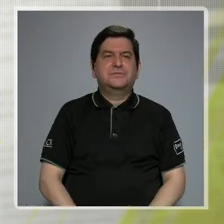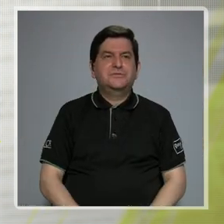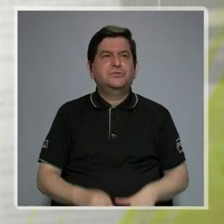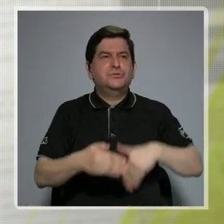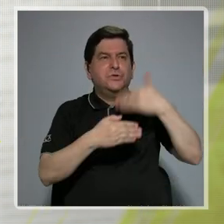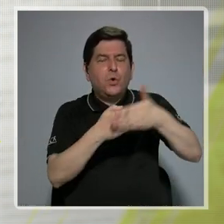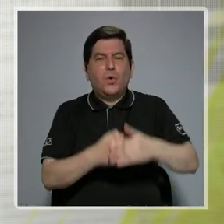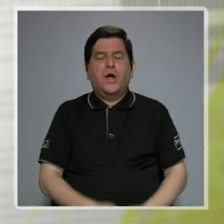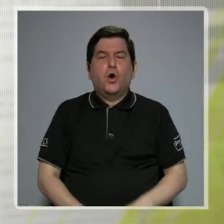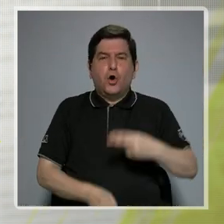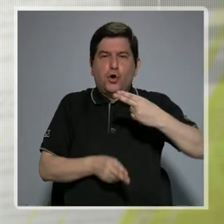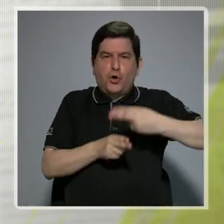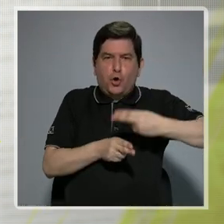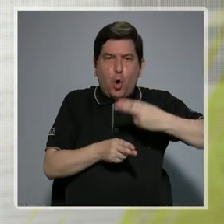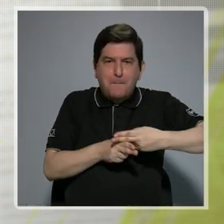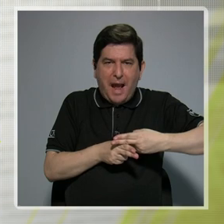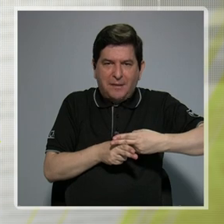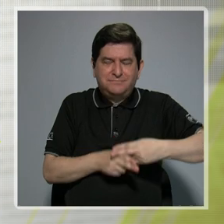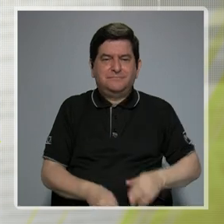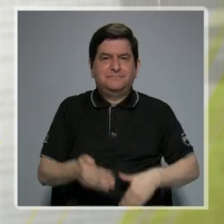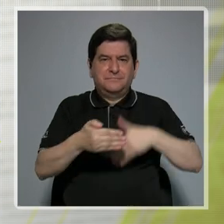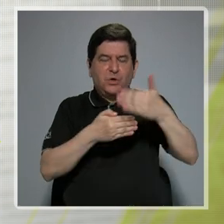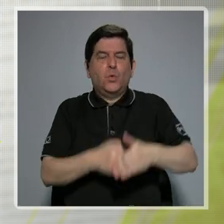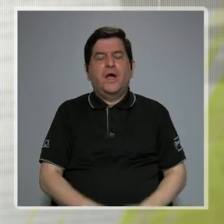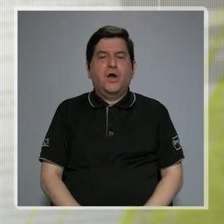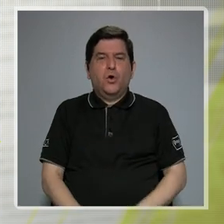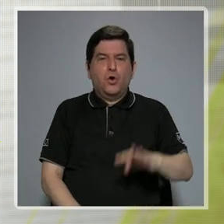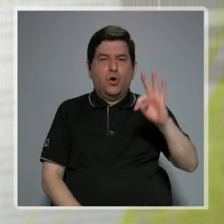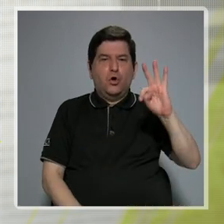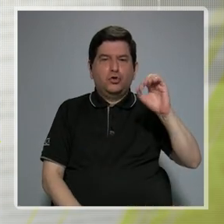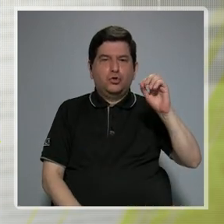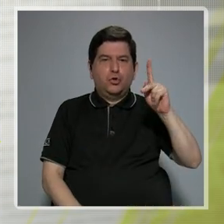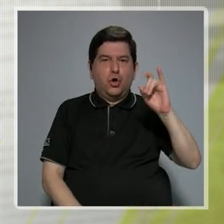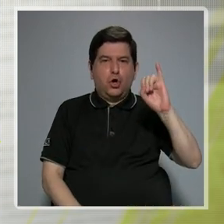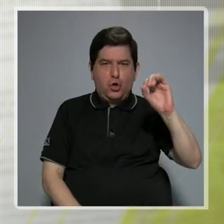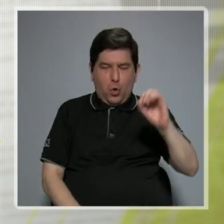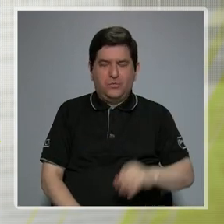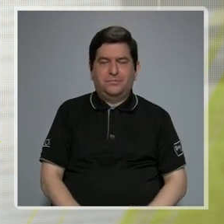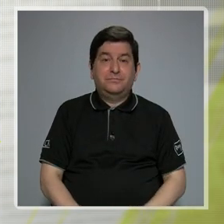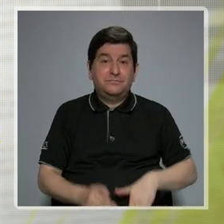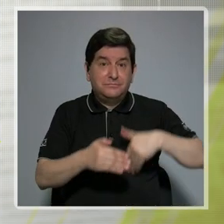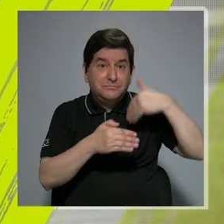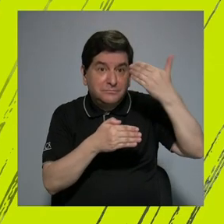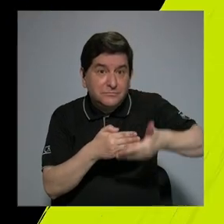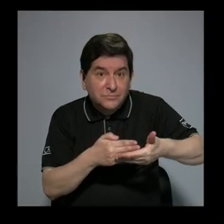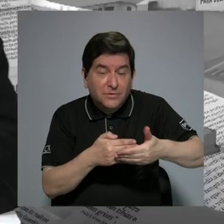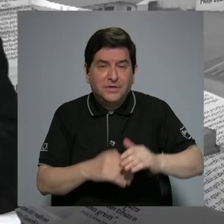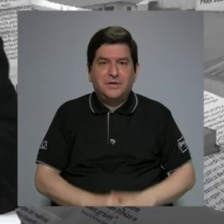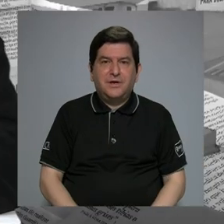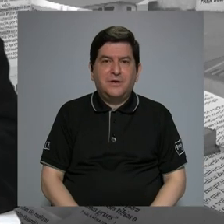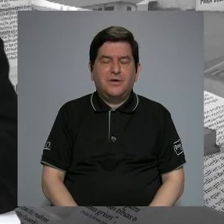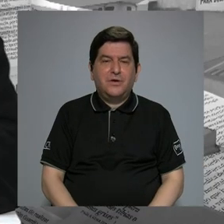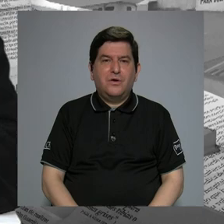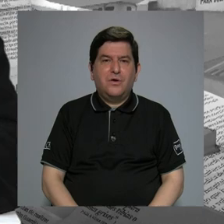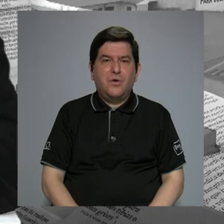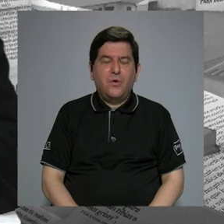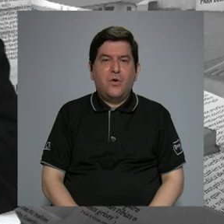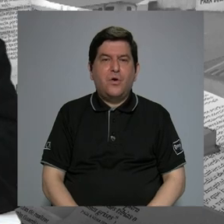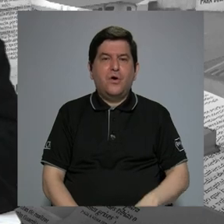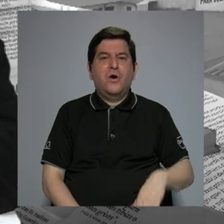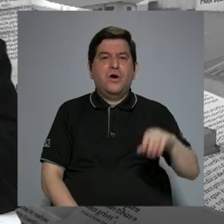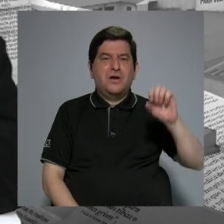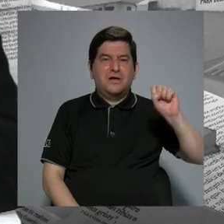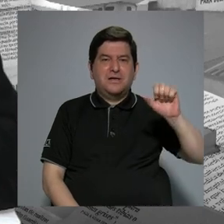luego fuimos a Roma, luego fuimos a Tokio, luego fuimos a Sao Pablo, Brasil,